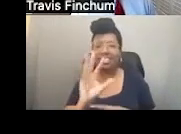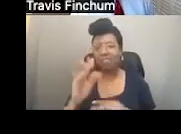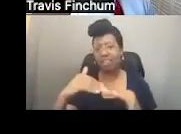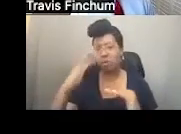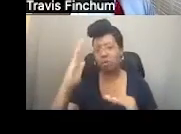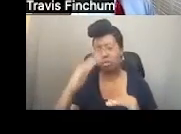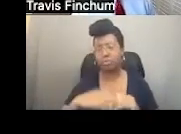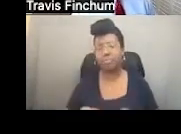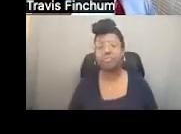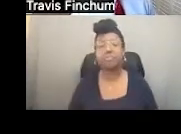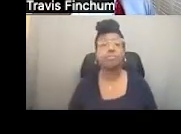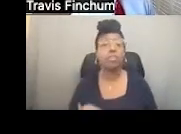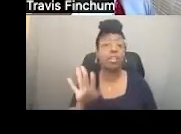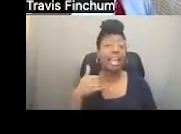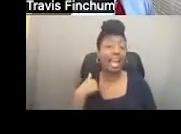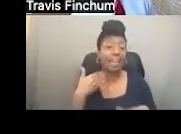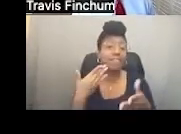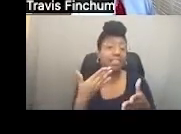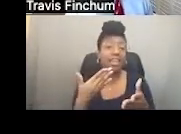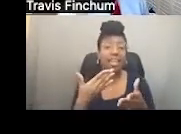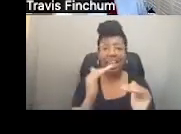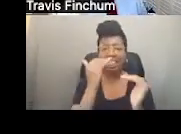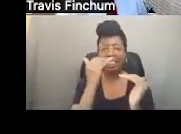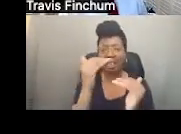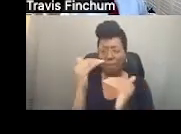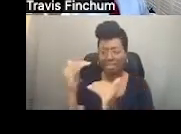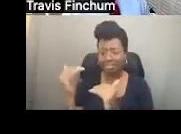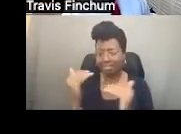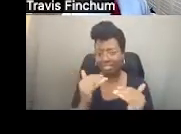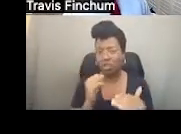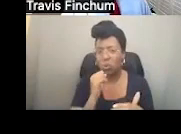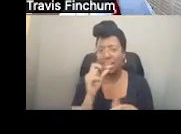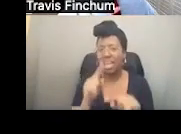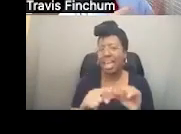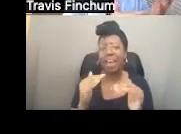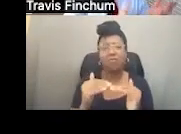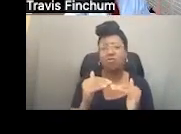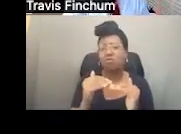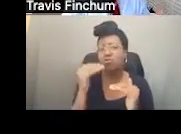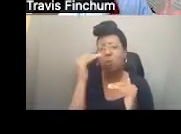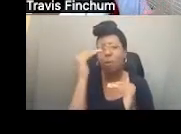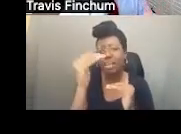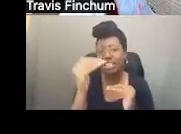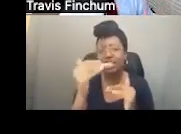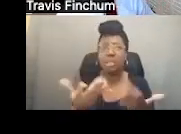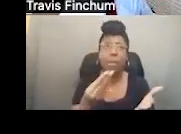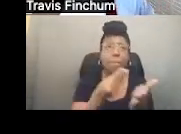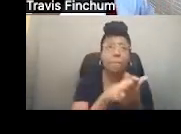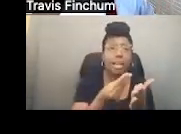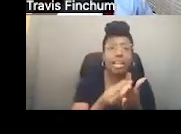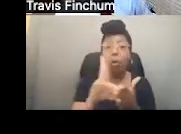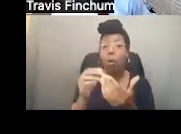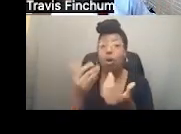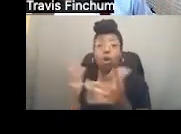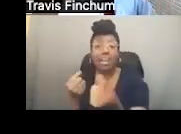años o más y debe tener ese test de recurso, que quiere decir que no puede tener demasiado, ya sea dinero